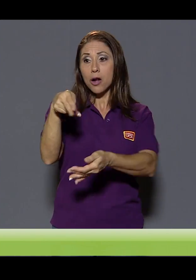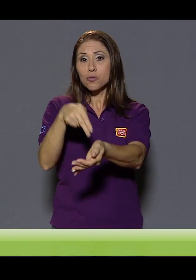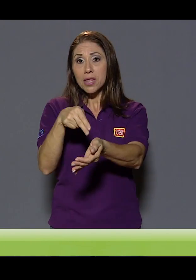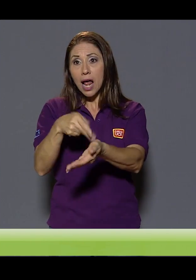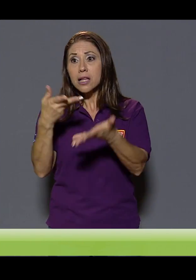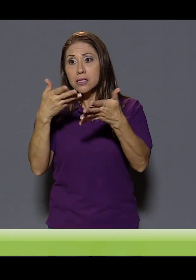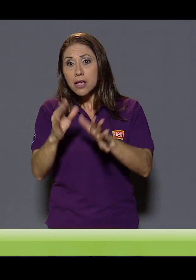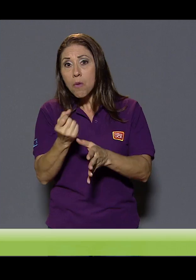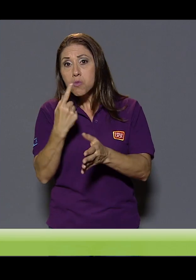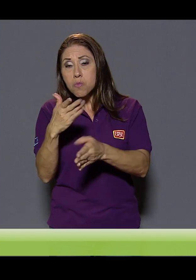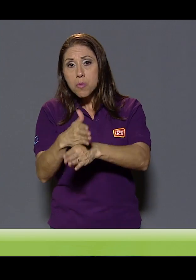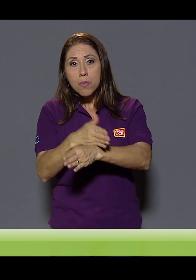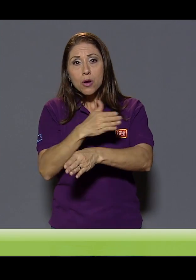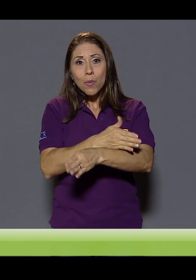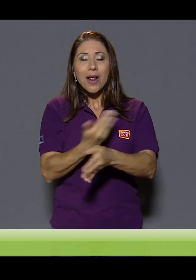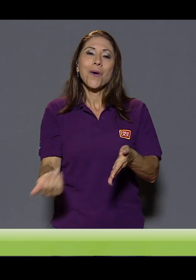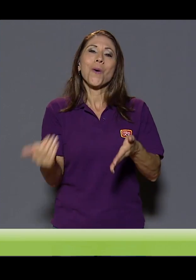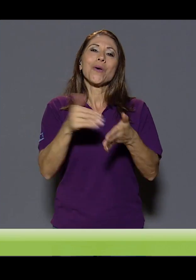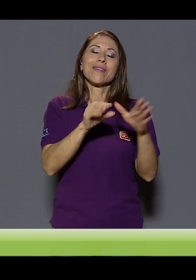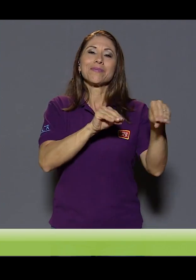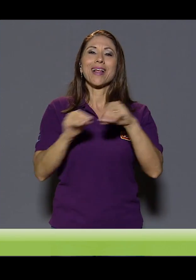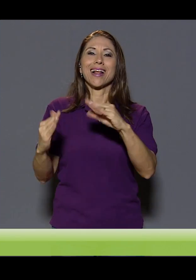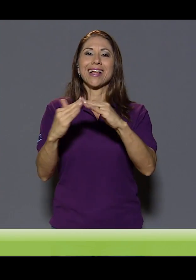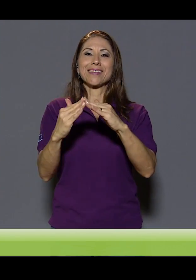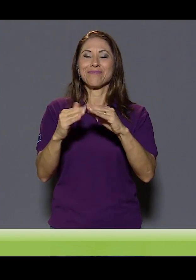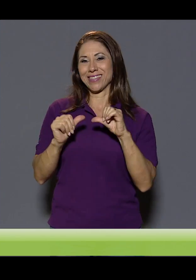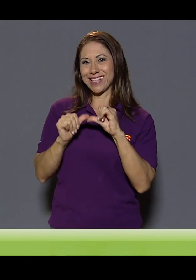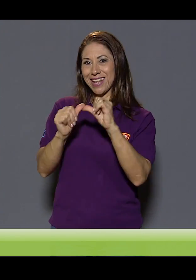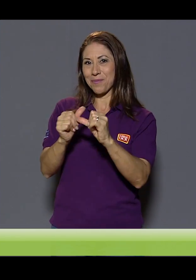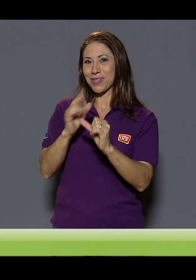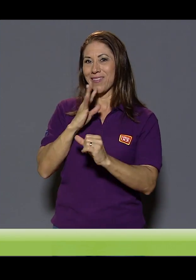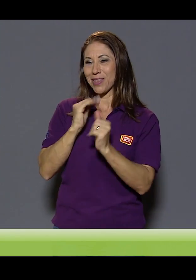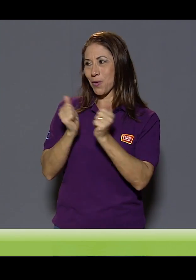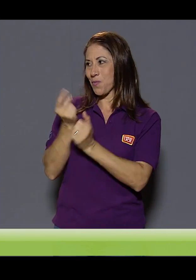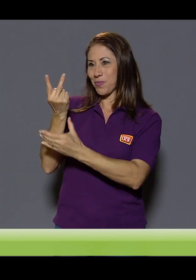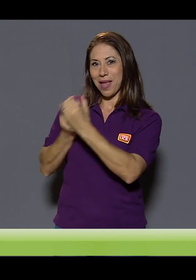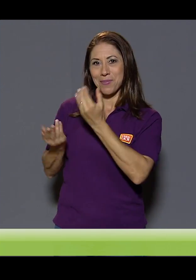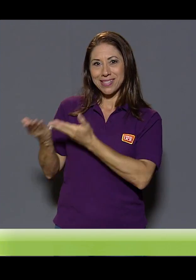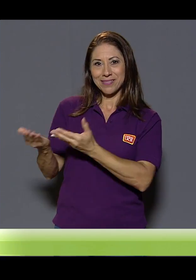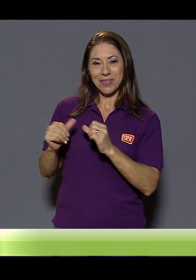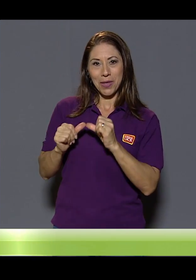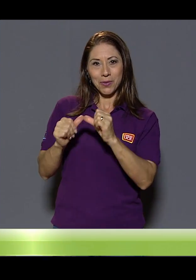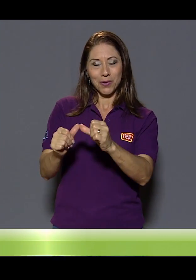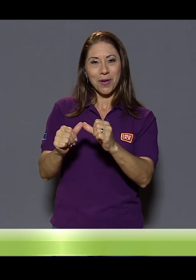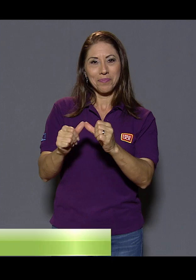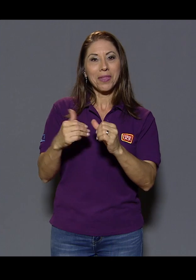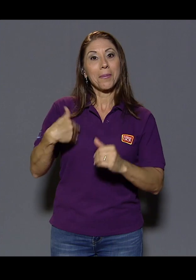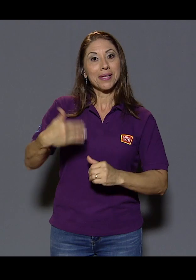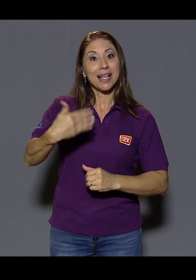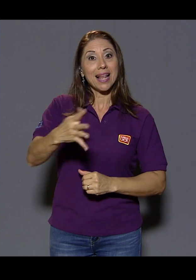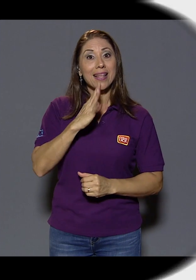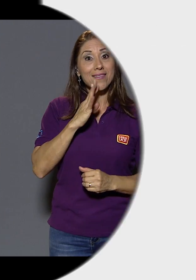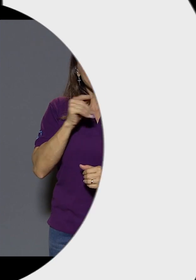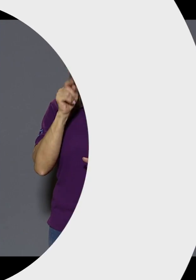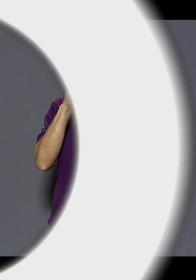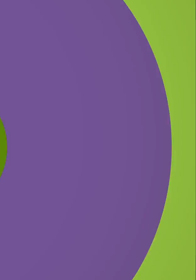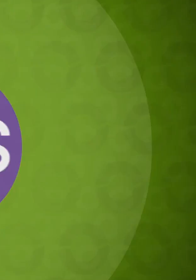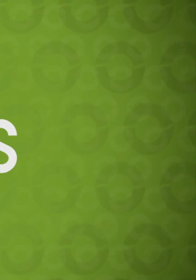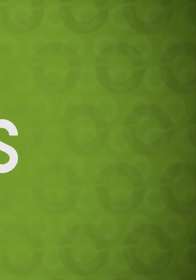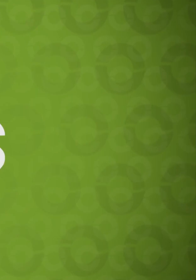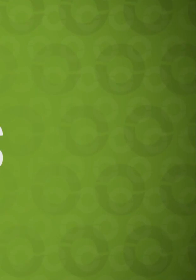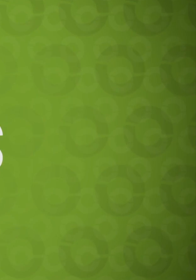recupera y pues vuelve a su casa. Y seguiremos hablando con ambas doctoras que se quedan acá con nosotros en el set más adelante sobre este tema.